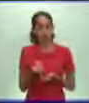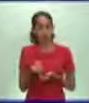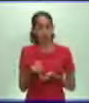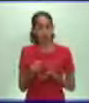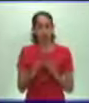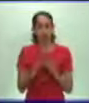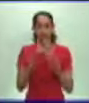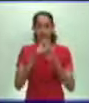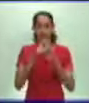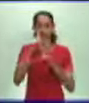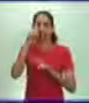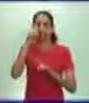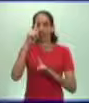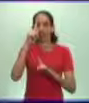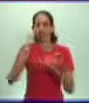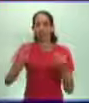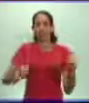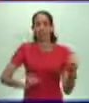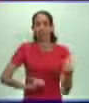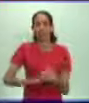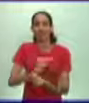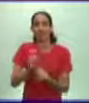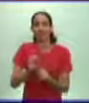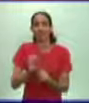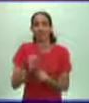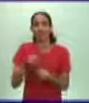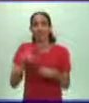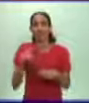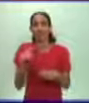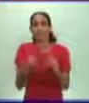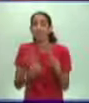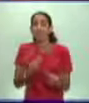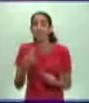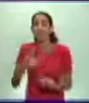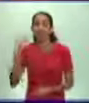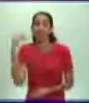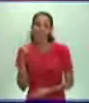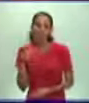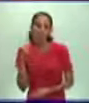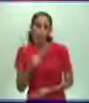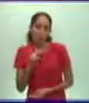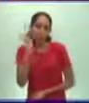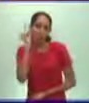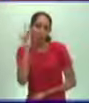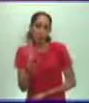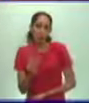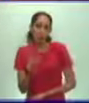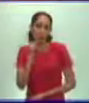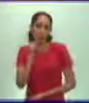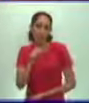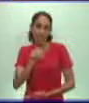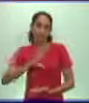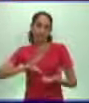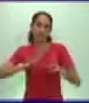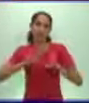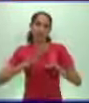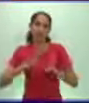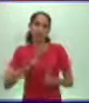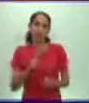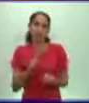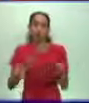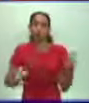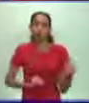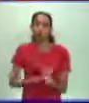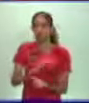convierte entonces en un explotador más dentro de este régimen feudal. Por tanto, esa reforma religiosa, además que tiene un carácter